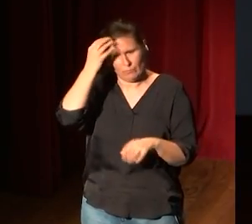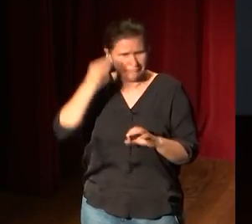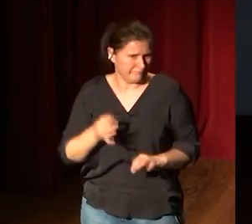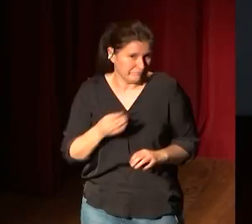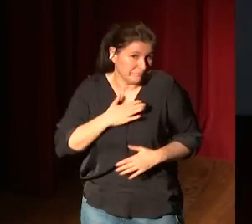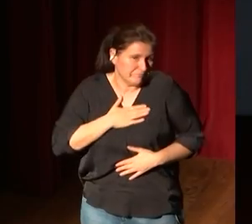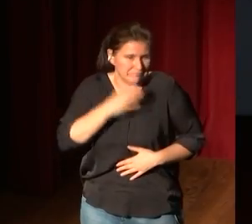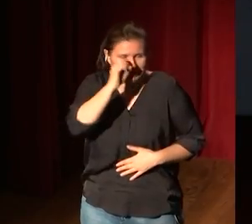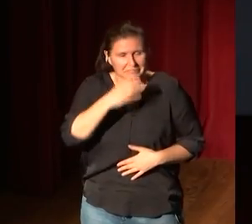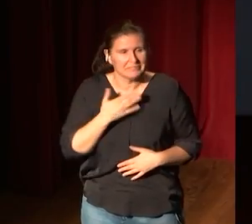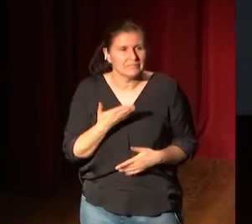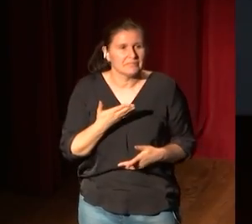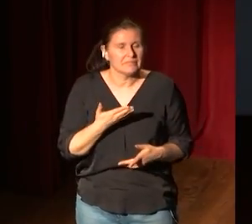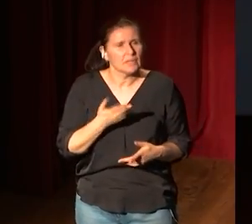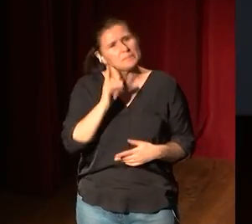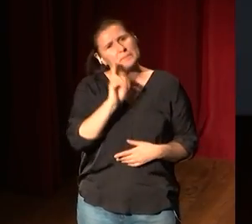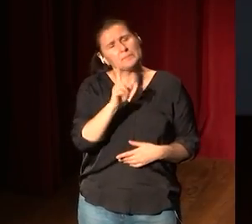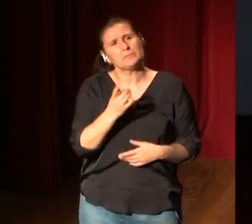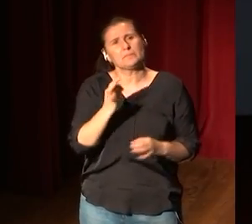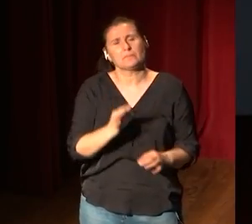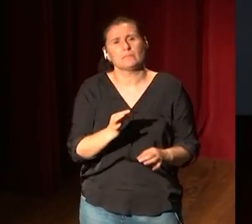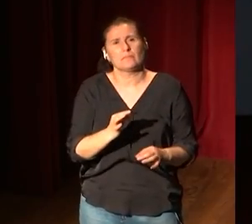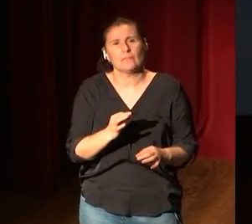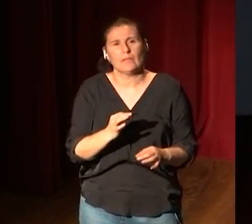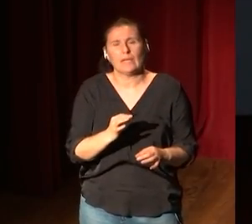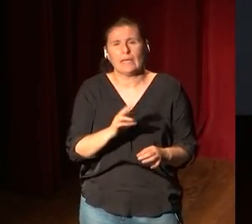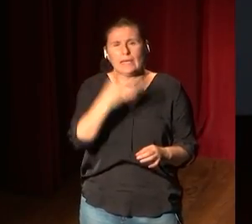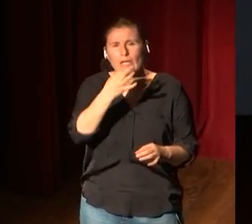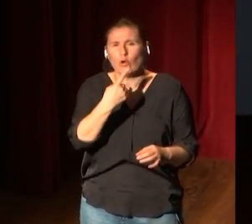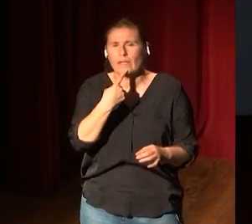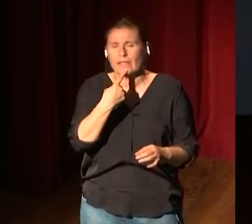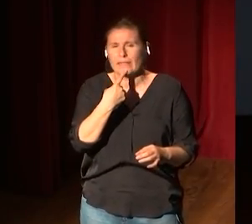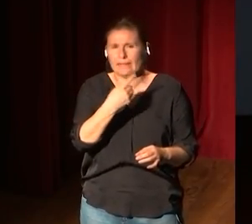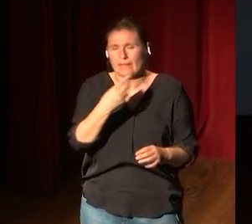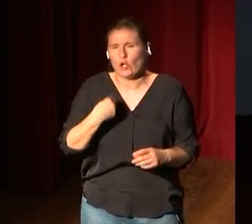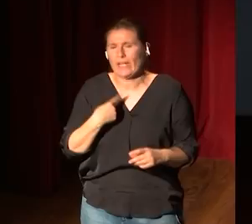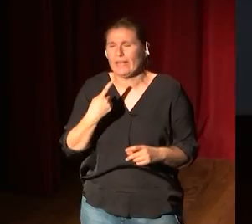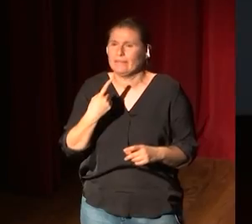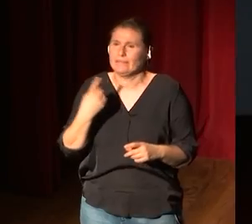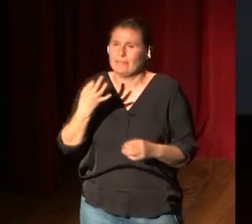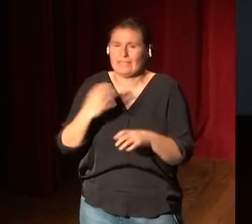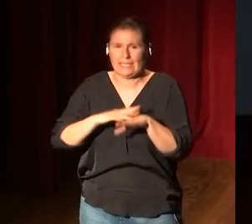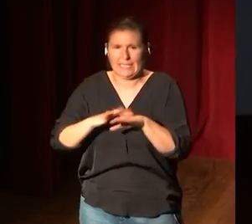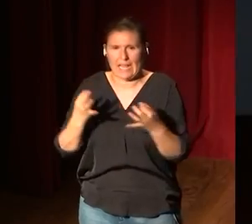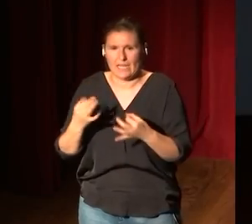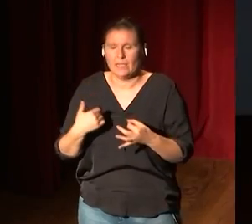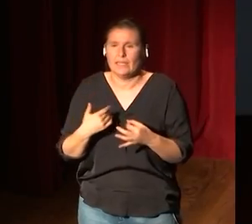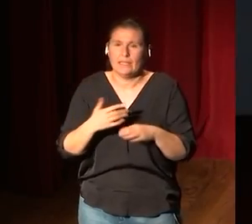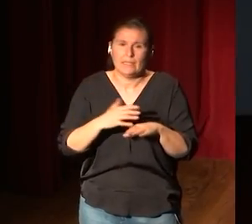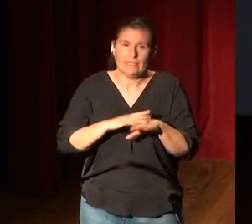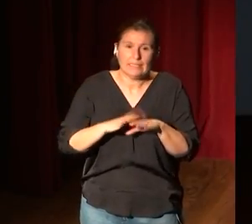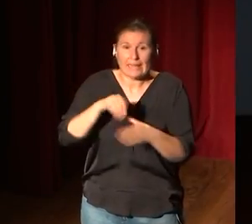es un señor también que me da la respuesta a lo que me parece que debe ser lo digital lo digital en museos debe ser como la electricidad